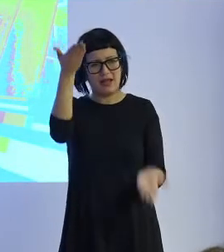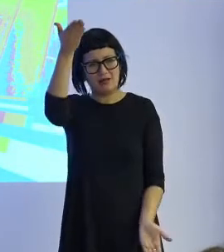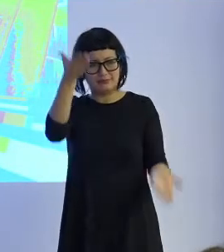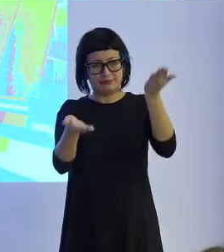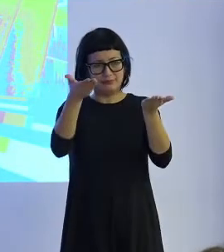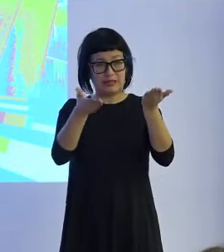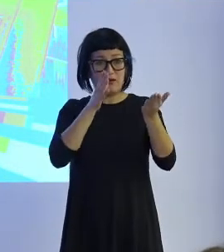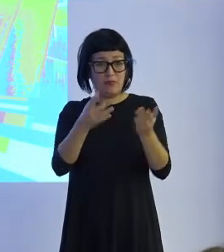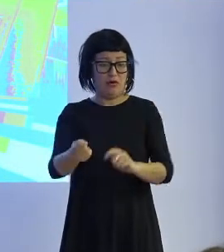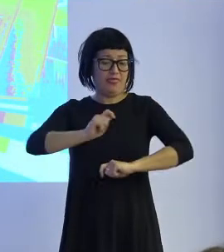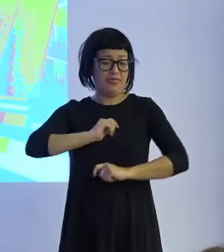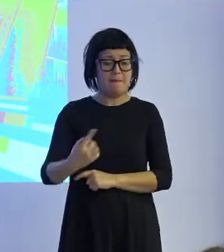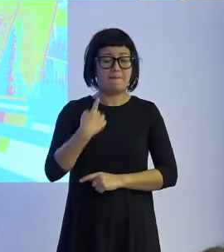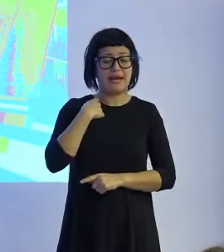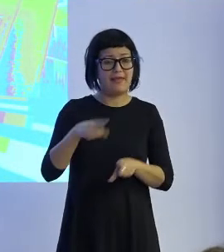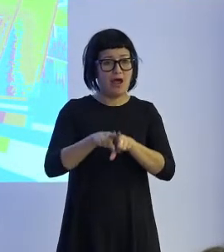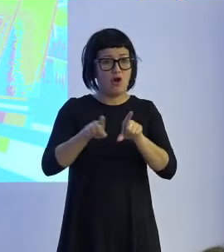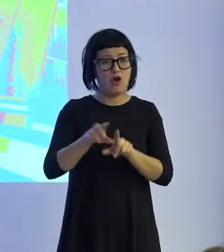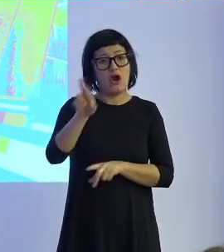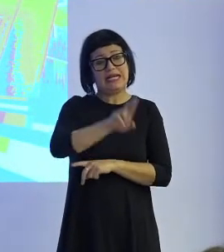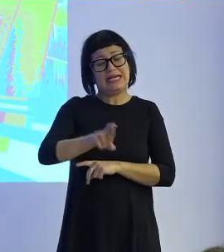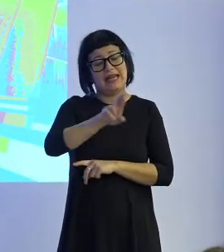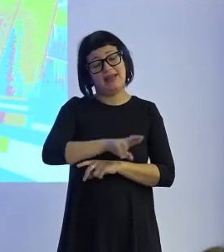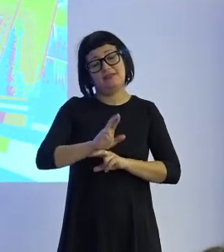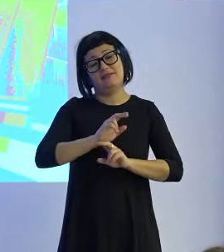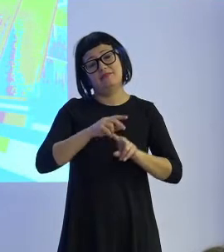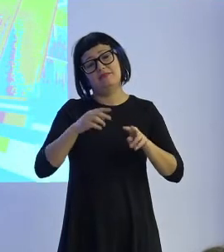consecuencia de estas pérdidas o de esta destrucción de puestos de empleo.